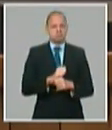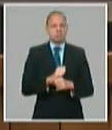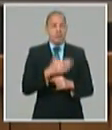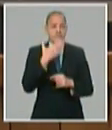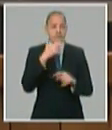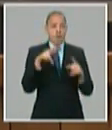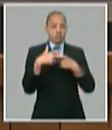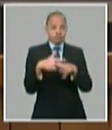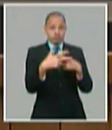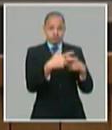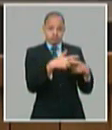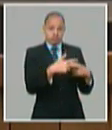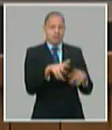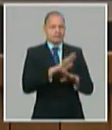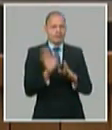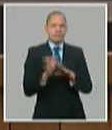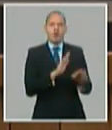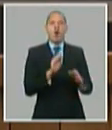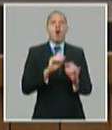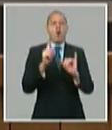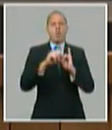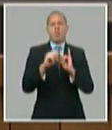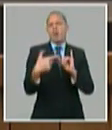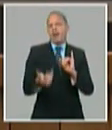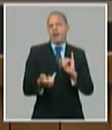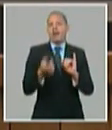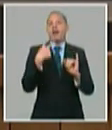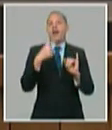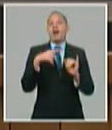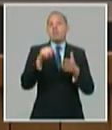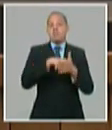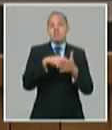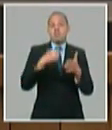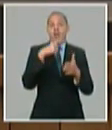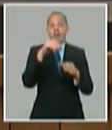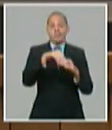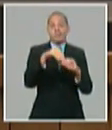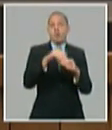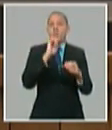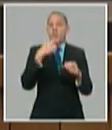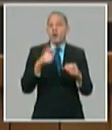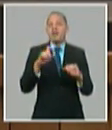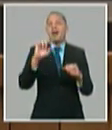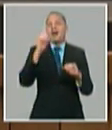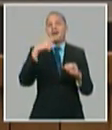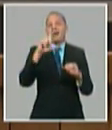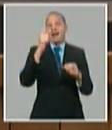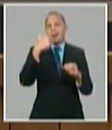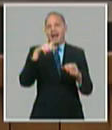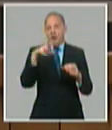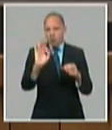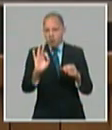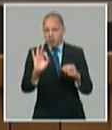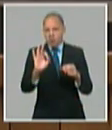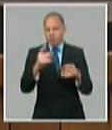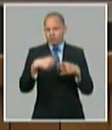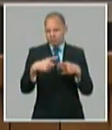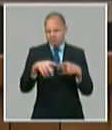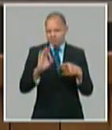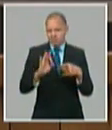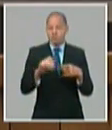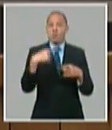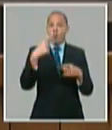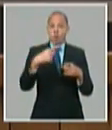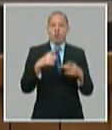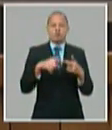en el programa forestal de café y cacao una planta de beneficio y almacenes de cacao obras civiles para la producción de miel de abeja que es un rubro importante de exportación del